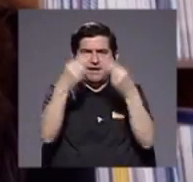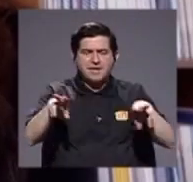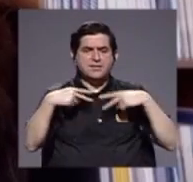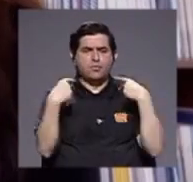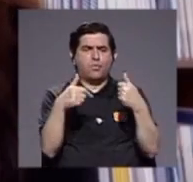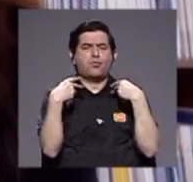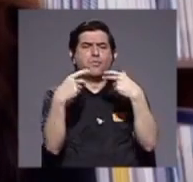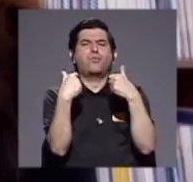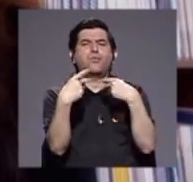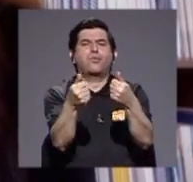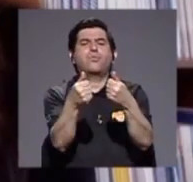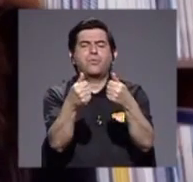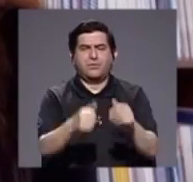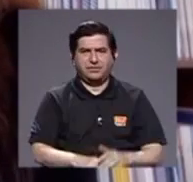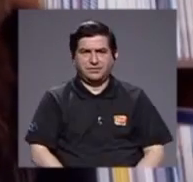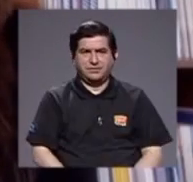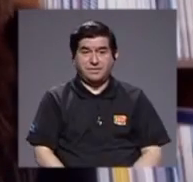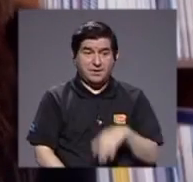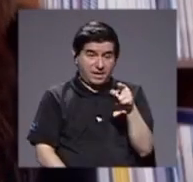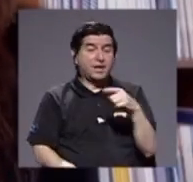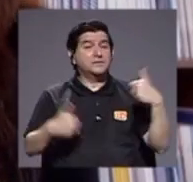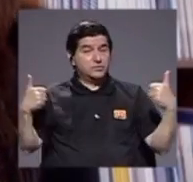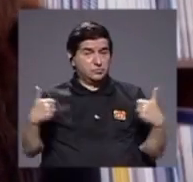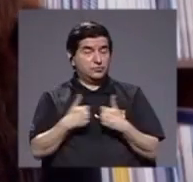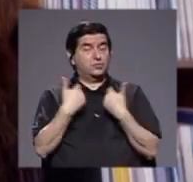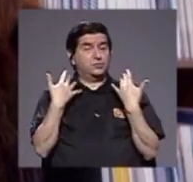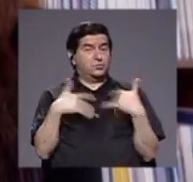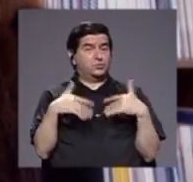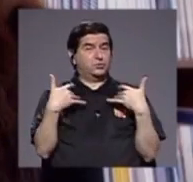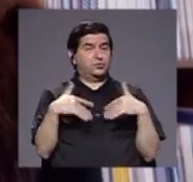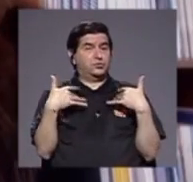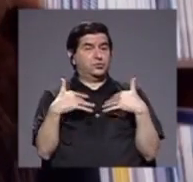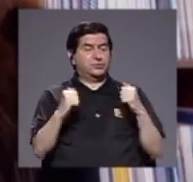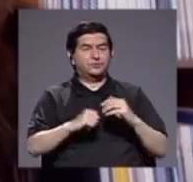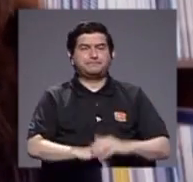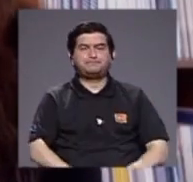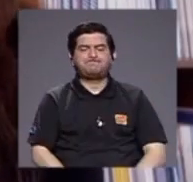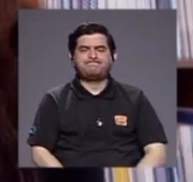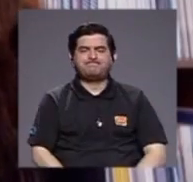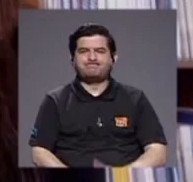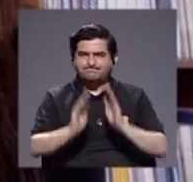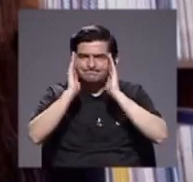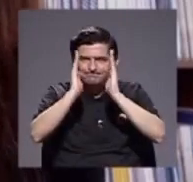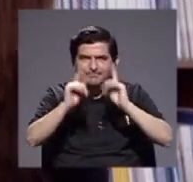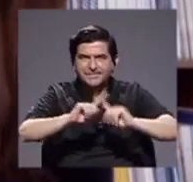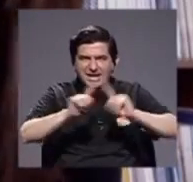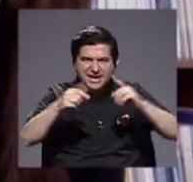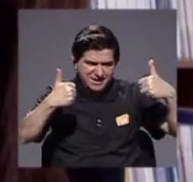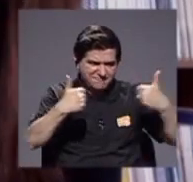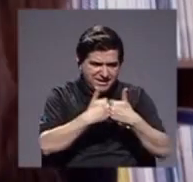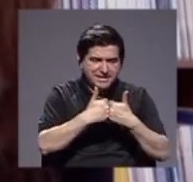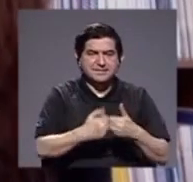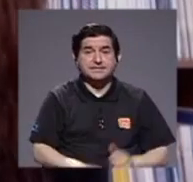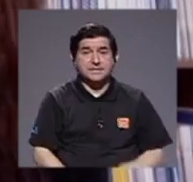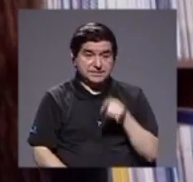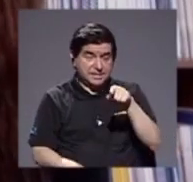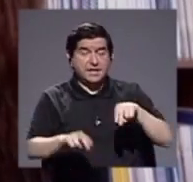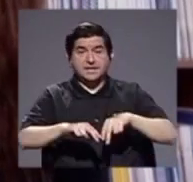velocidad y bueno, eso es un desafío. Entonces, vamos a ver, tenemos varios desafíos, esa red